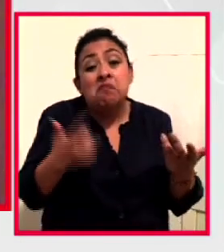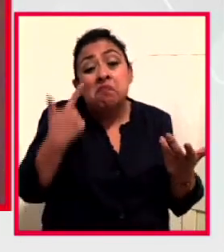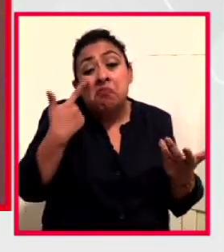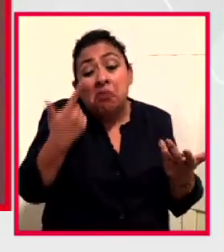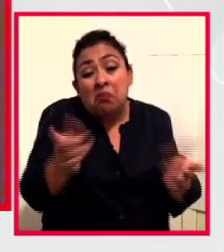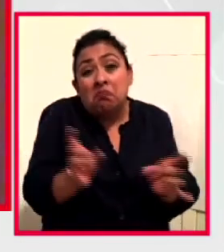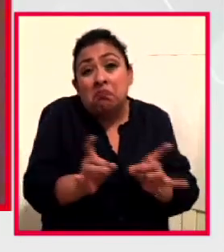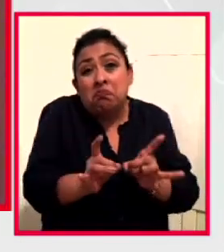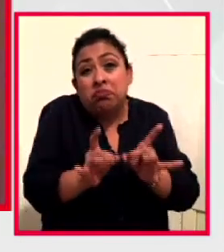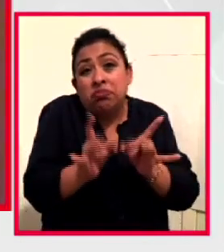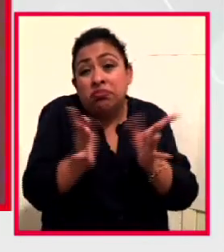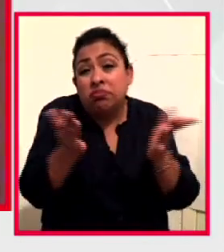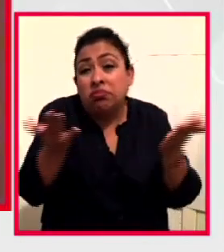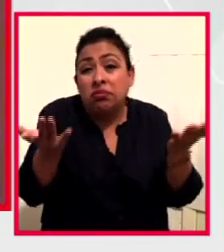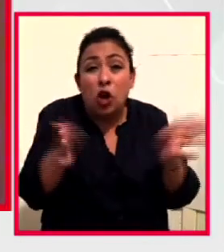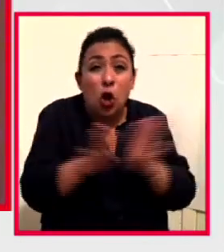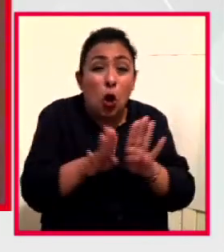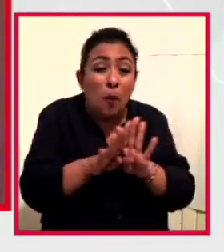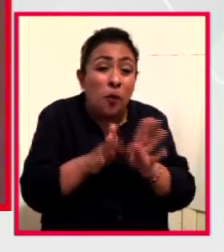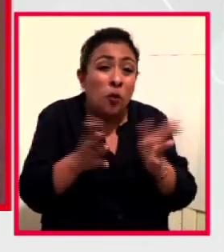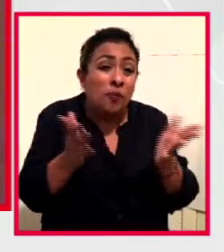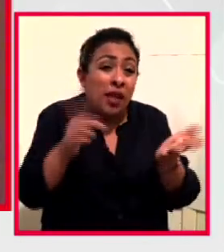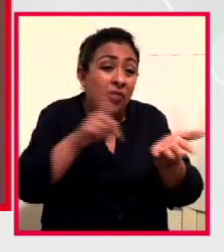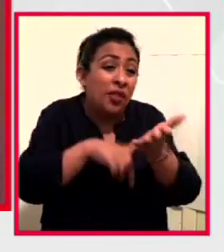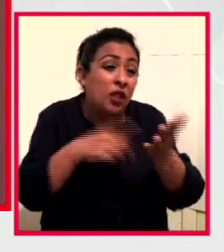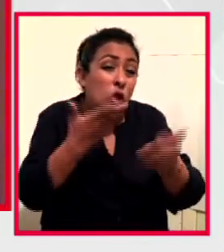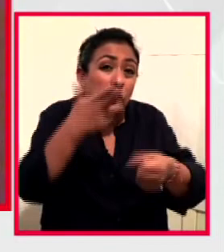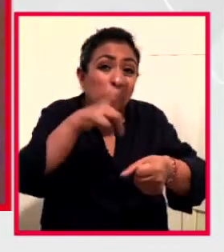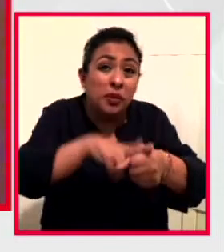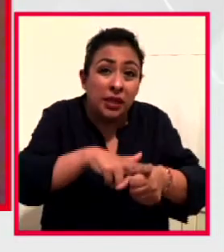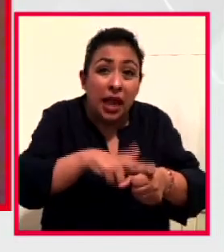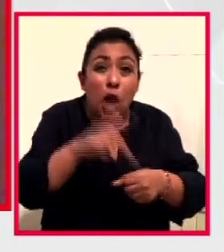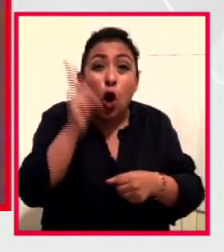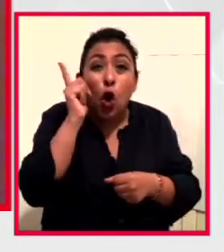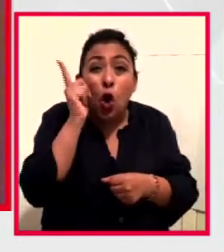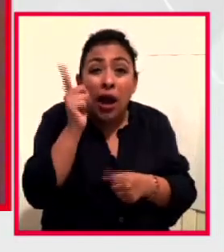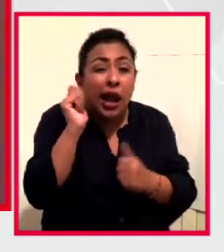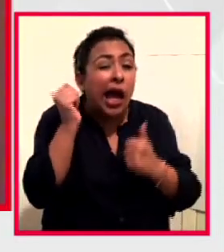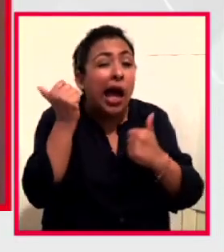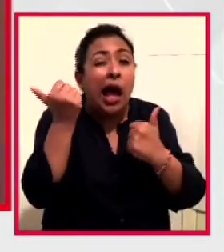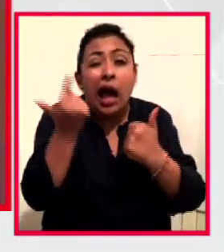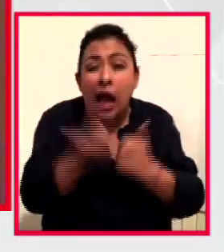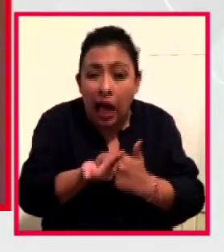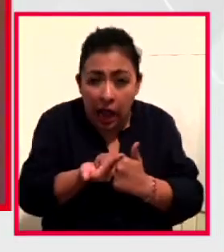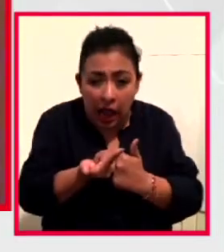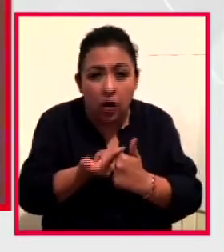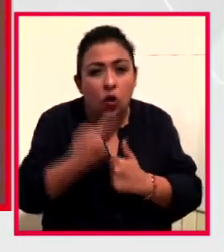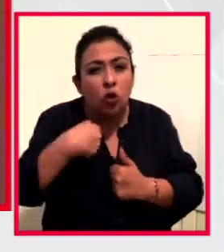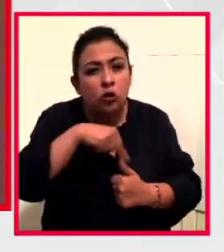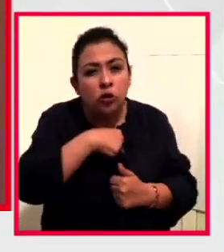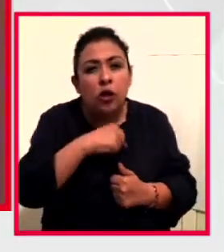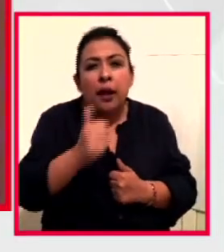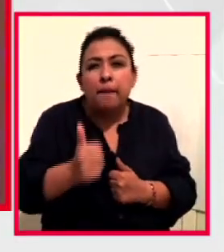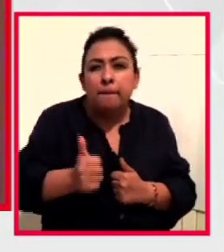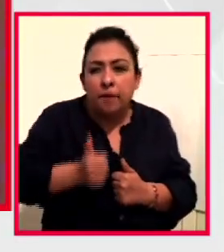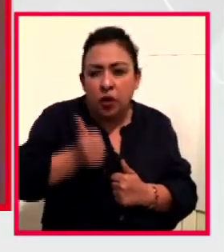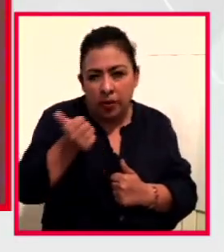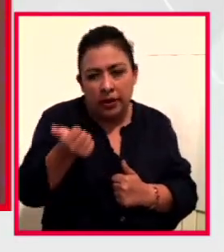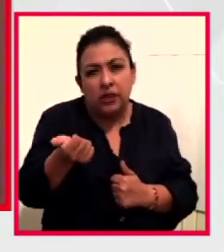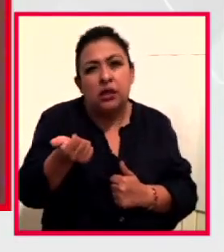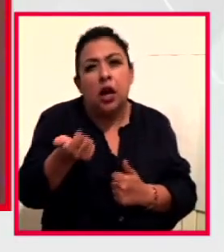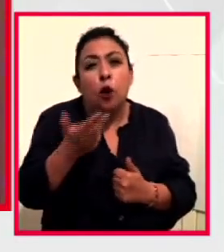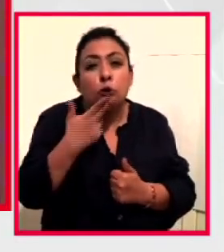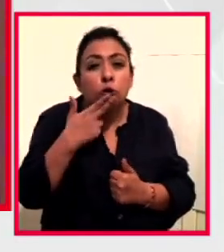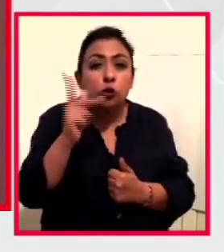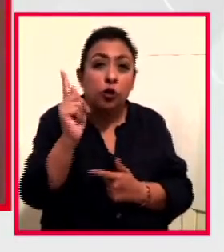de estar en una institución, ojalá haya algo que podamos aprovechar de esta tecnología